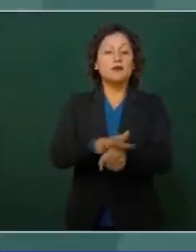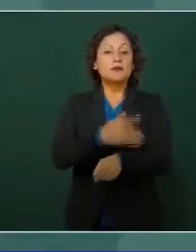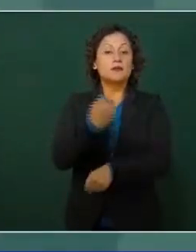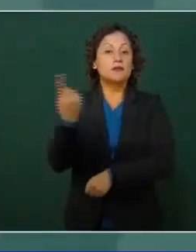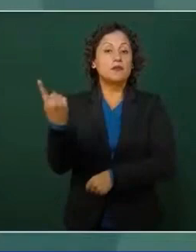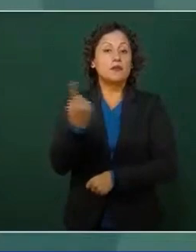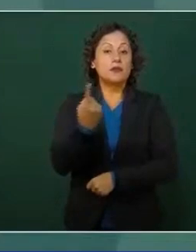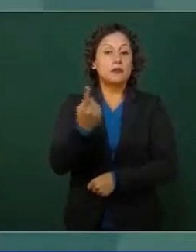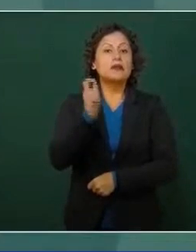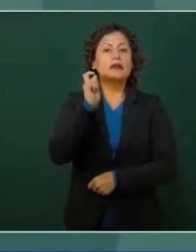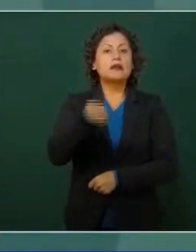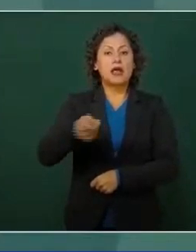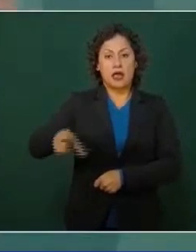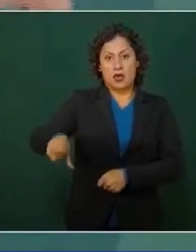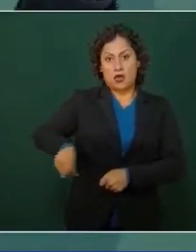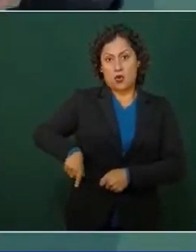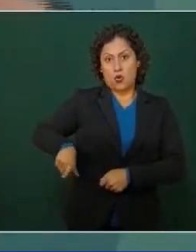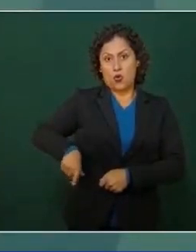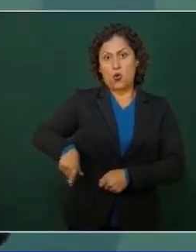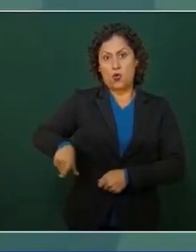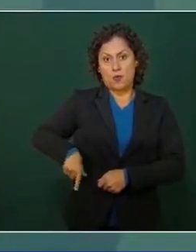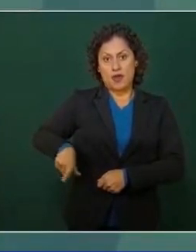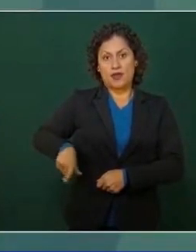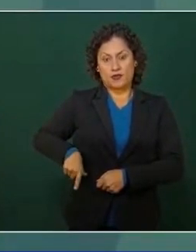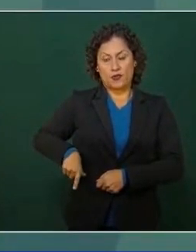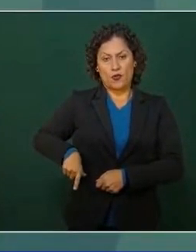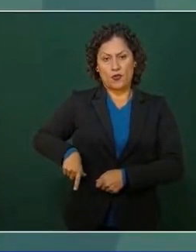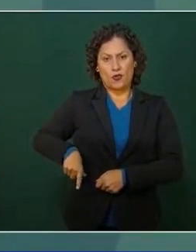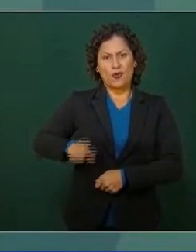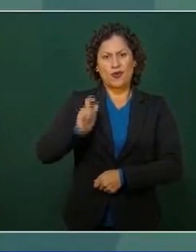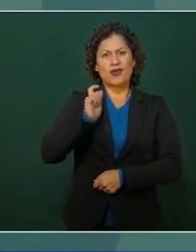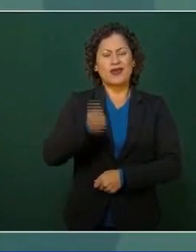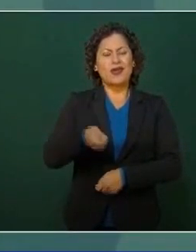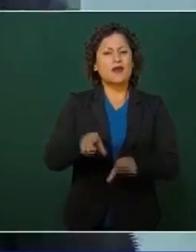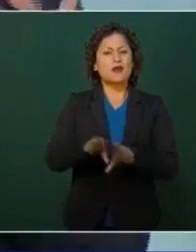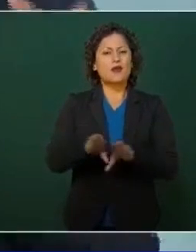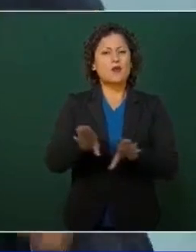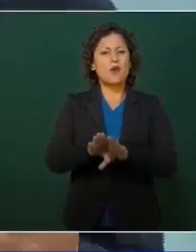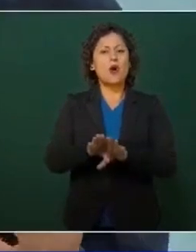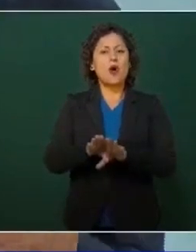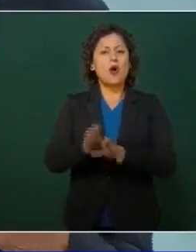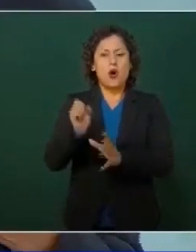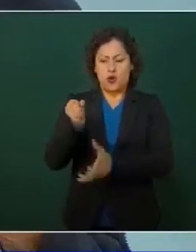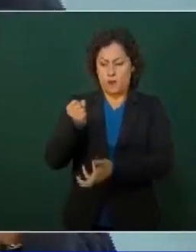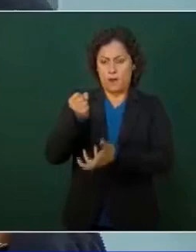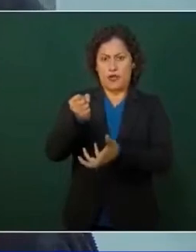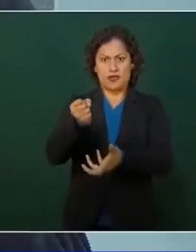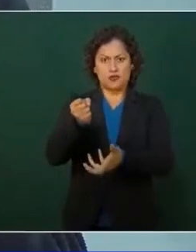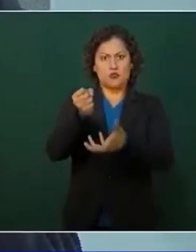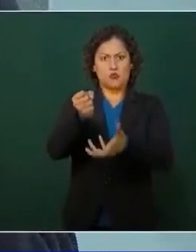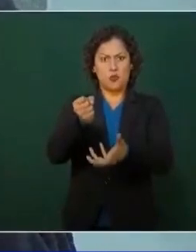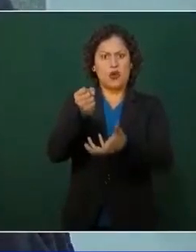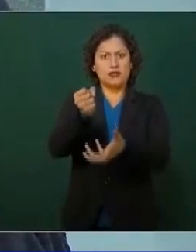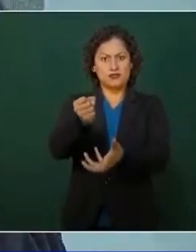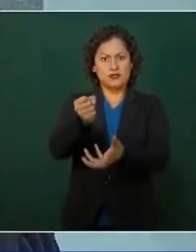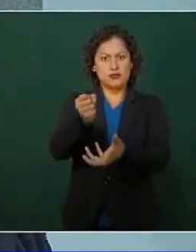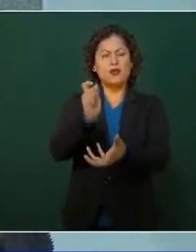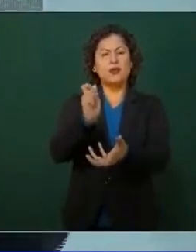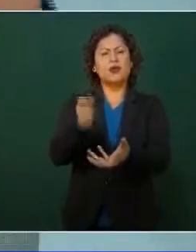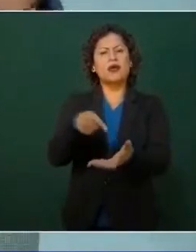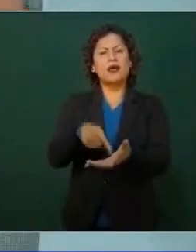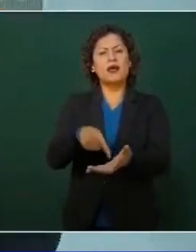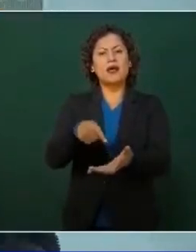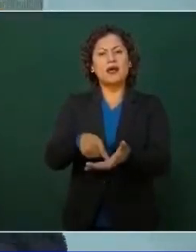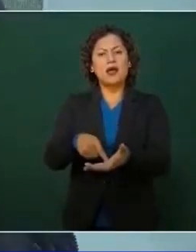no debe de estar ensimismado, el presupuesto no es para los que